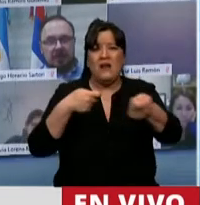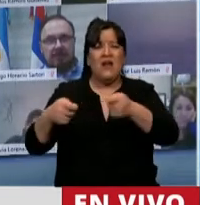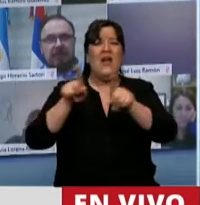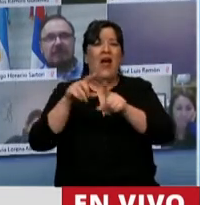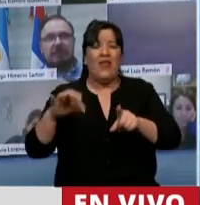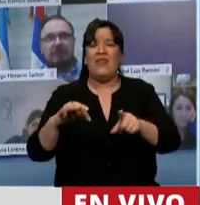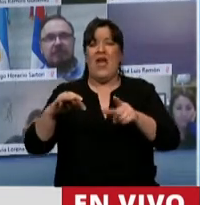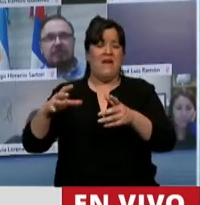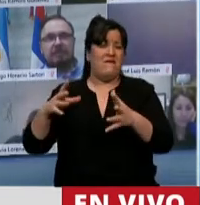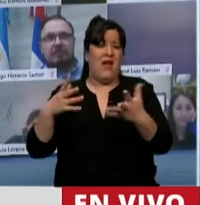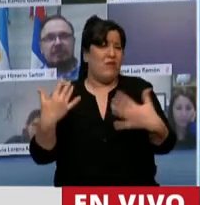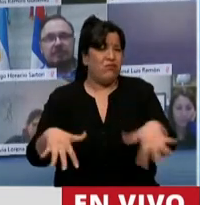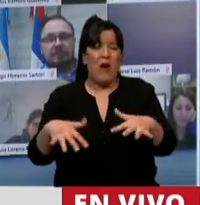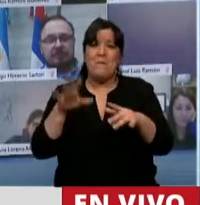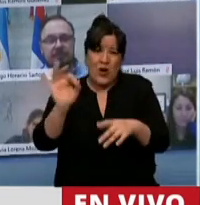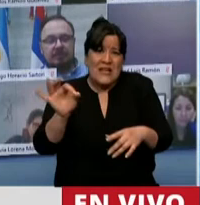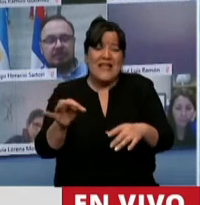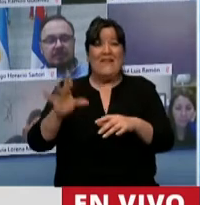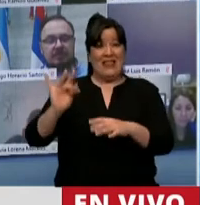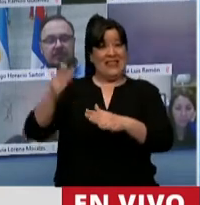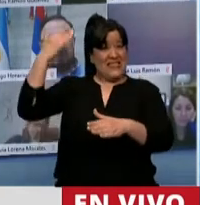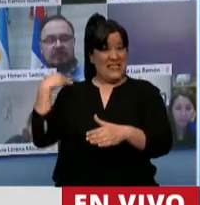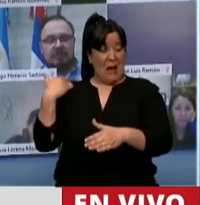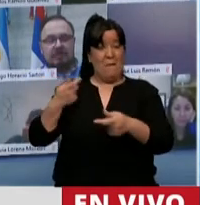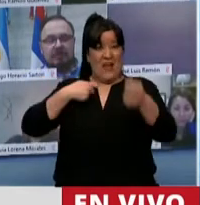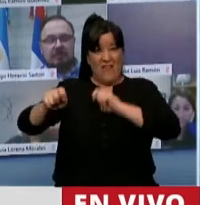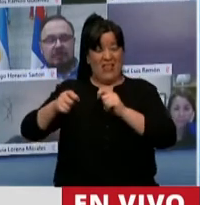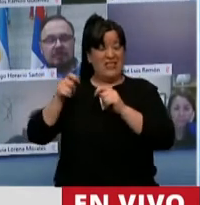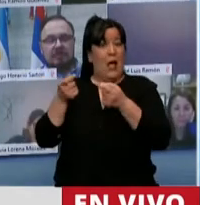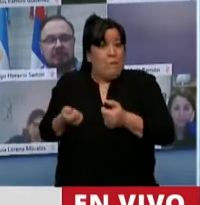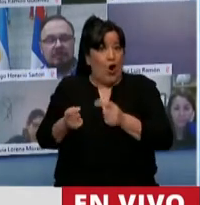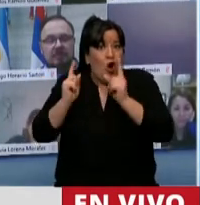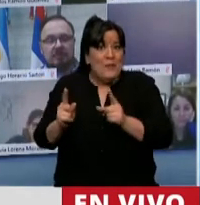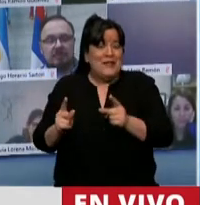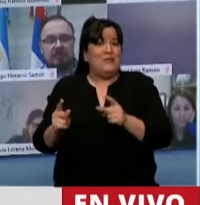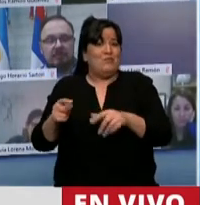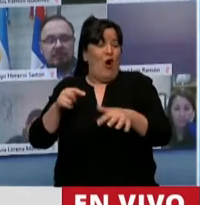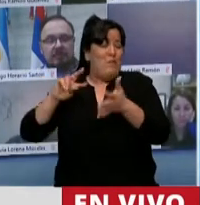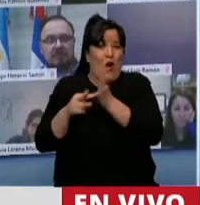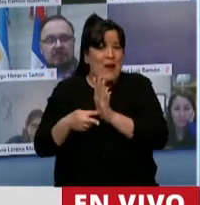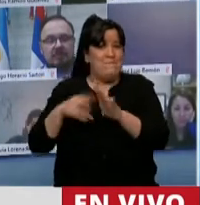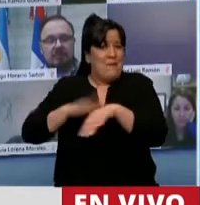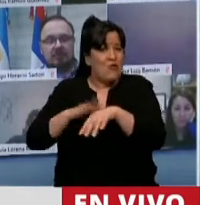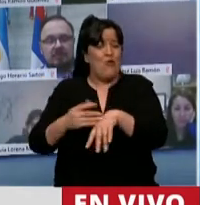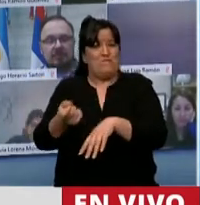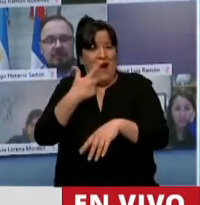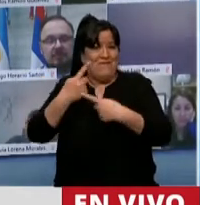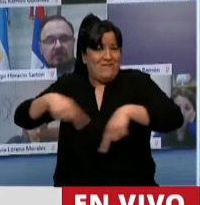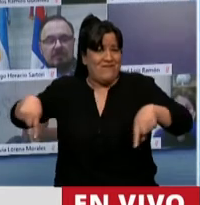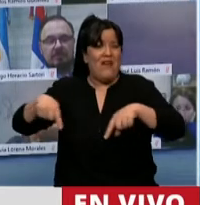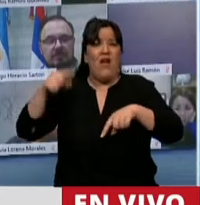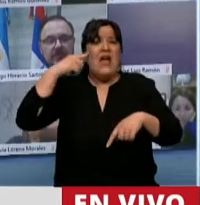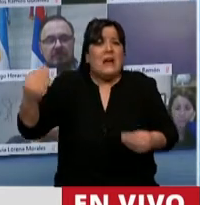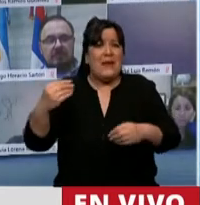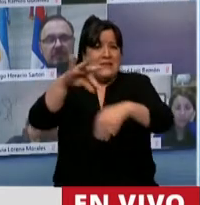puerta y vender la mitad de lo que ya vendían en diciembre, que era poco por la crisis que ustedes mismos habían generado? ¿Qué están pensando los